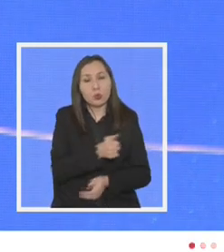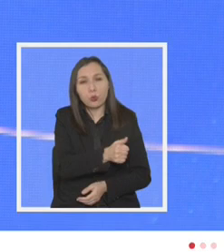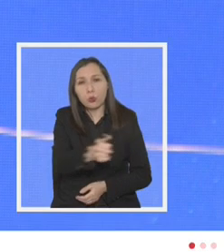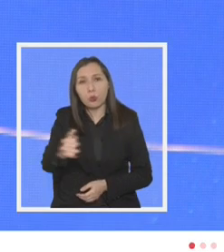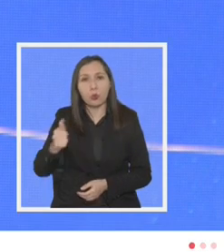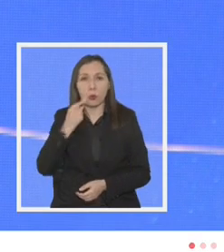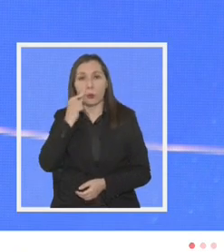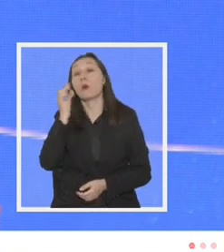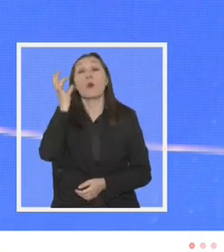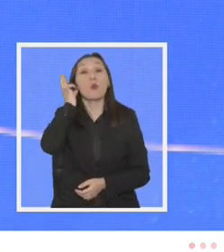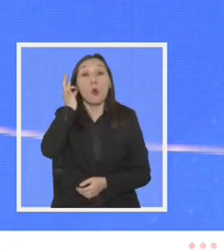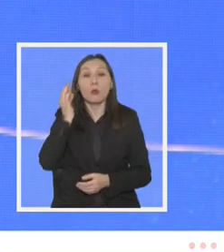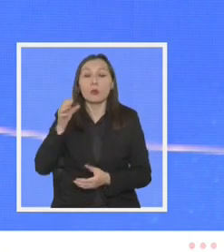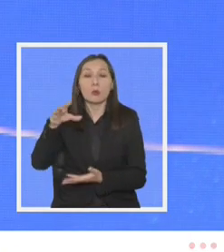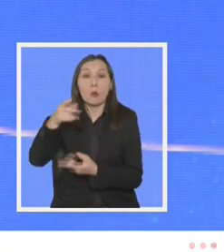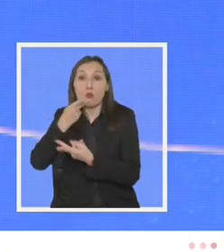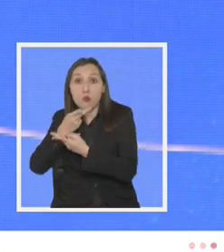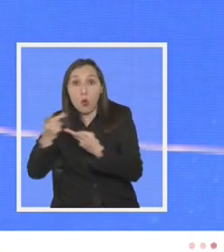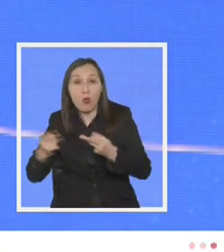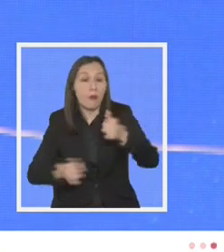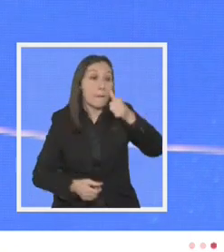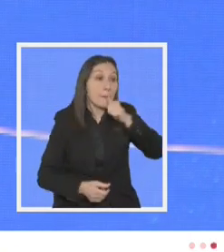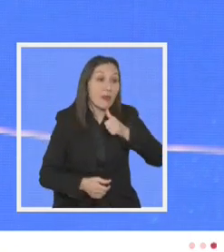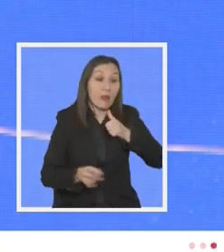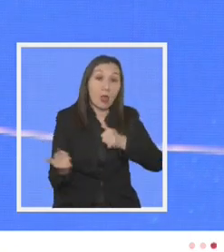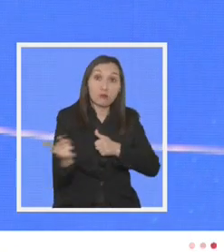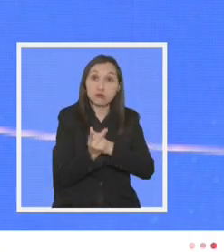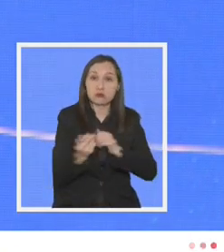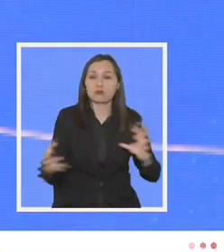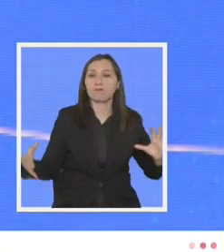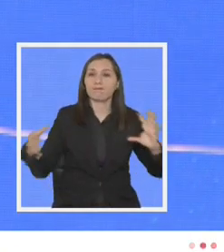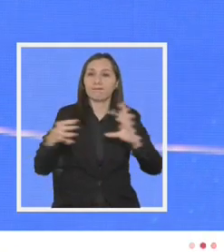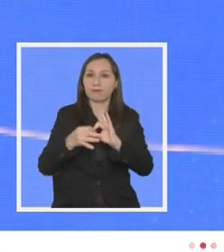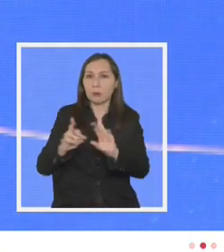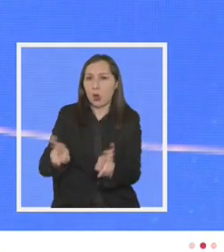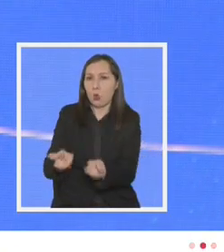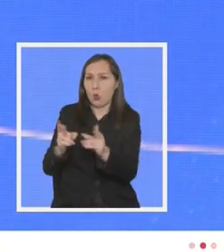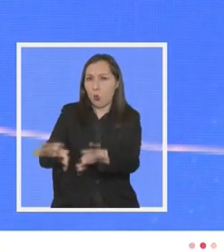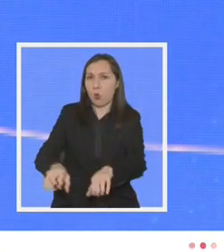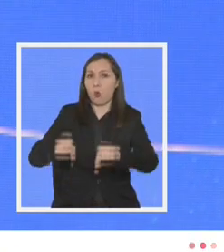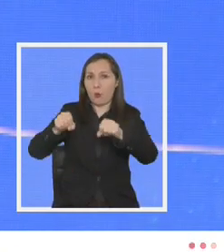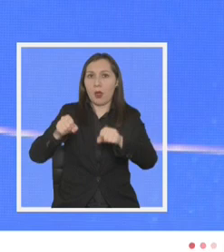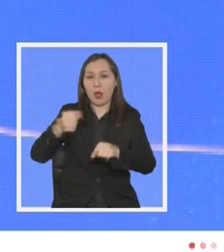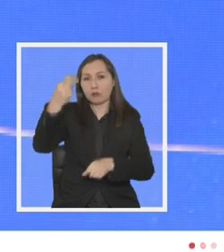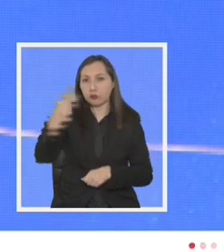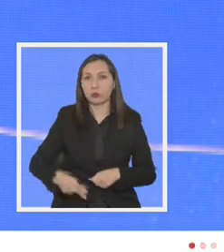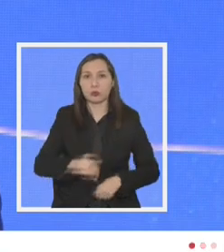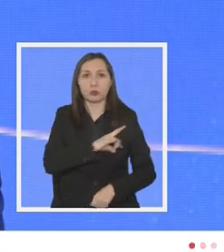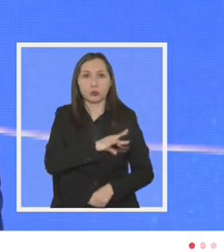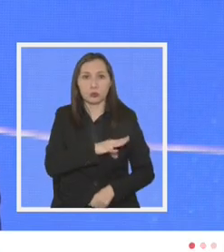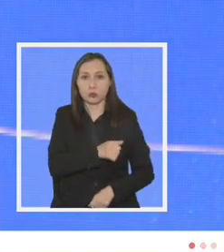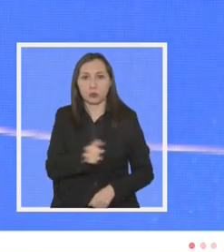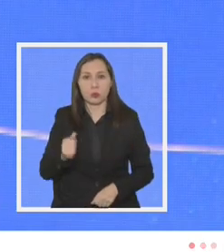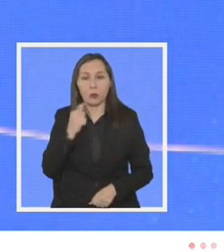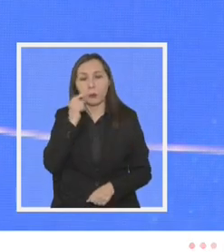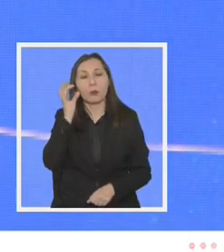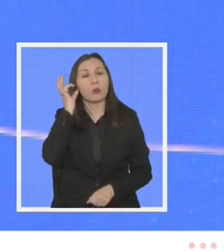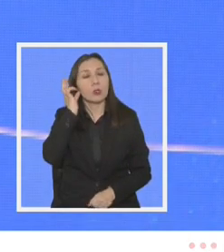todas y todos, el sector público y el sector privado unidos por recuperar lo que es de todos los chilenos y chilenas.